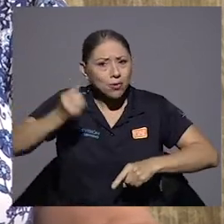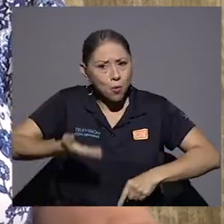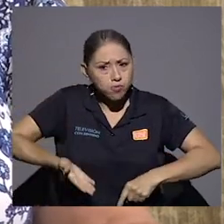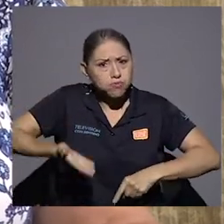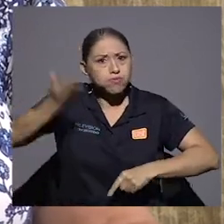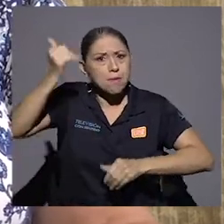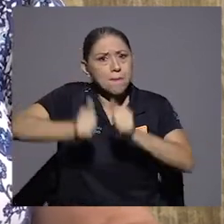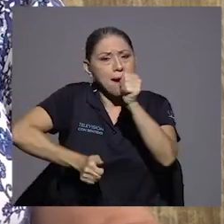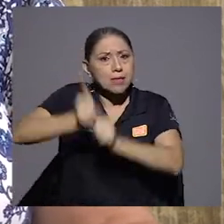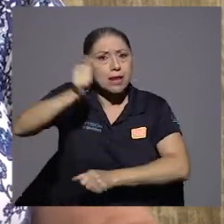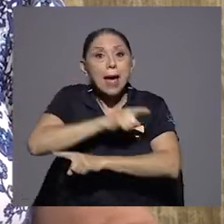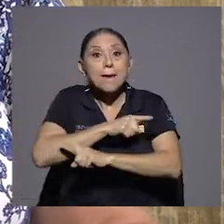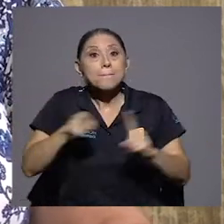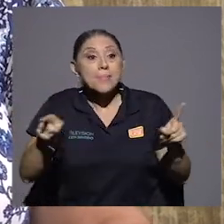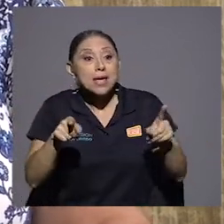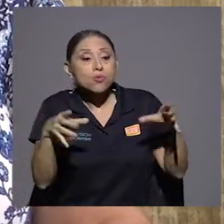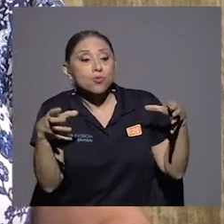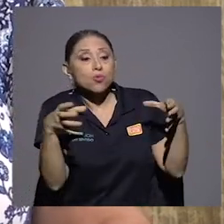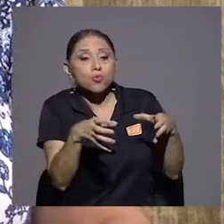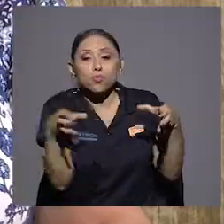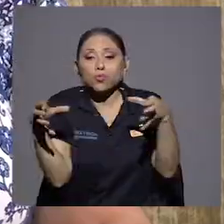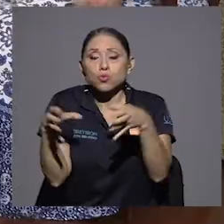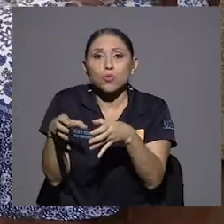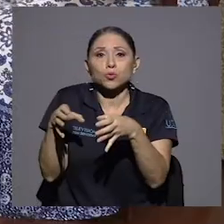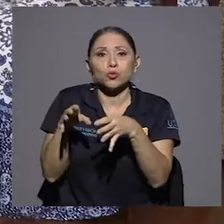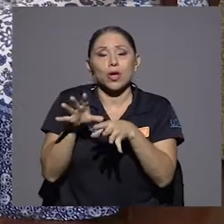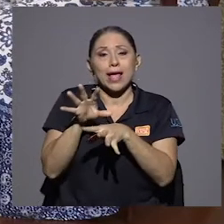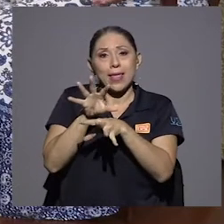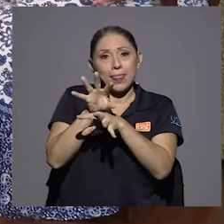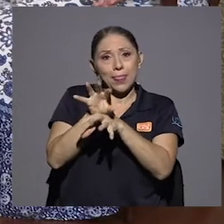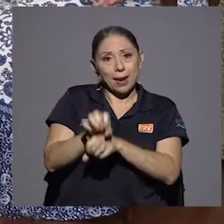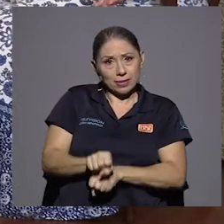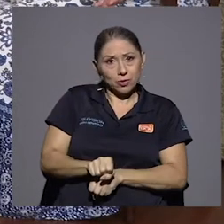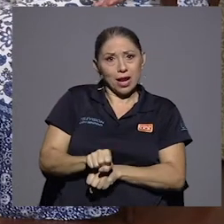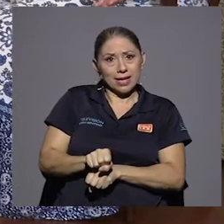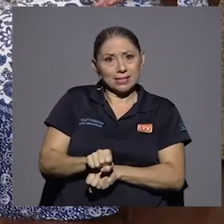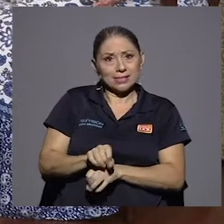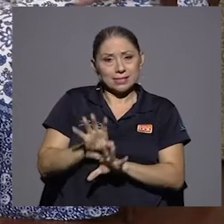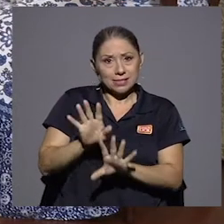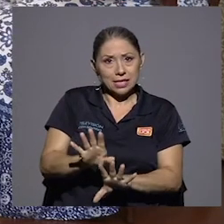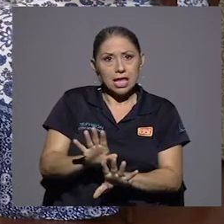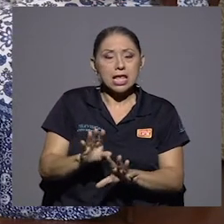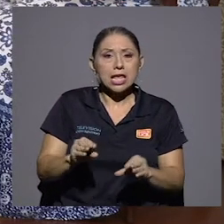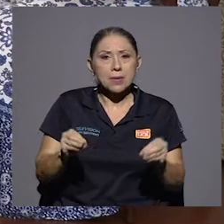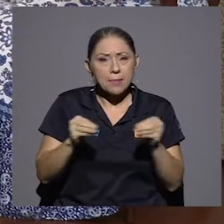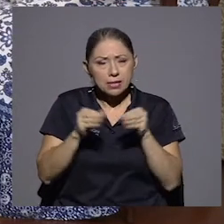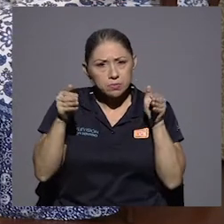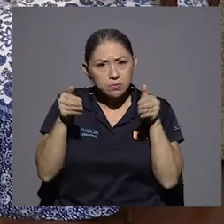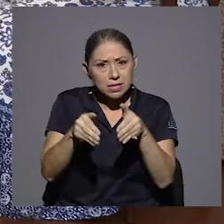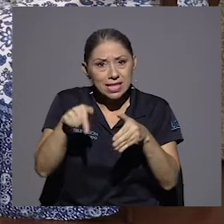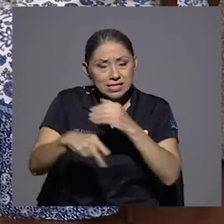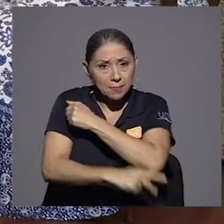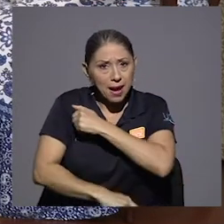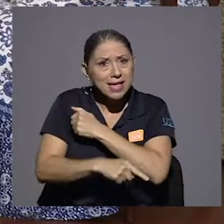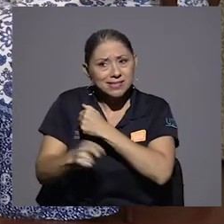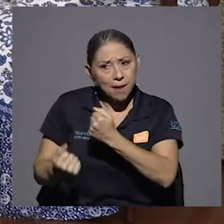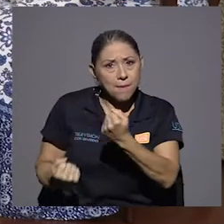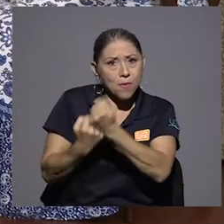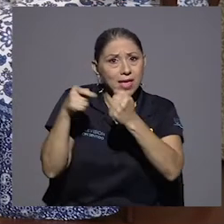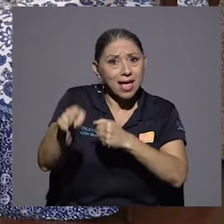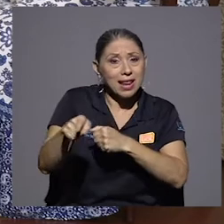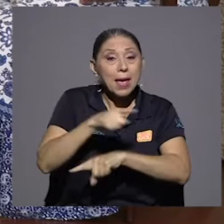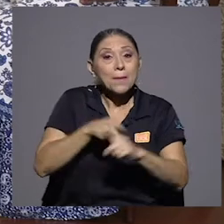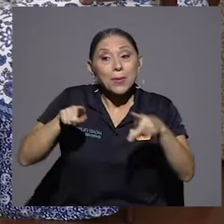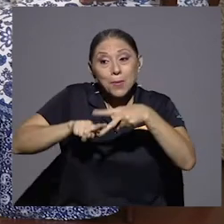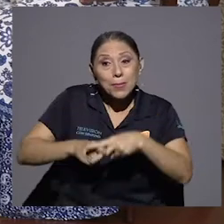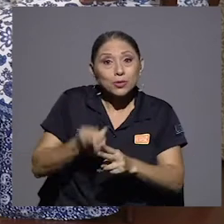los sectores tradicionales conservadores de este país. Pero donde empezó su política, ¿verdad? La caja del seguro social generó